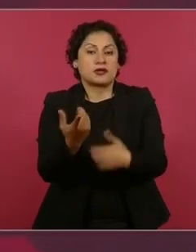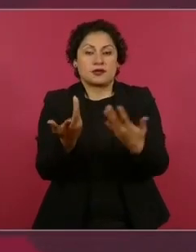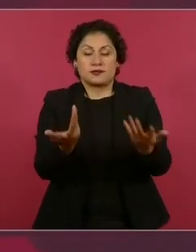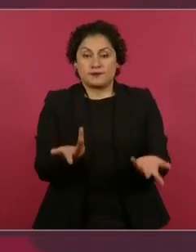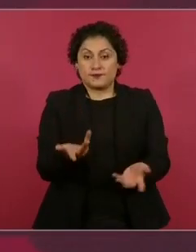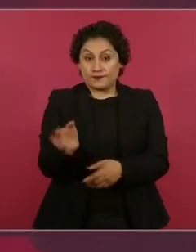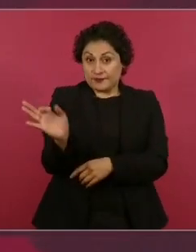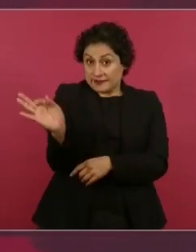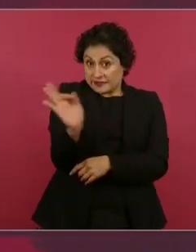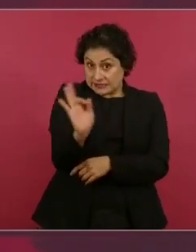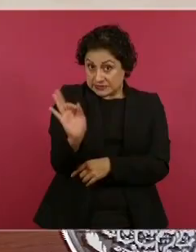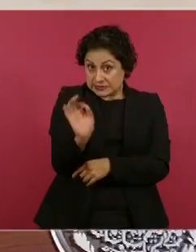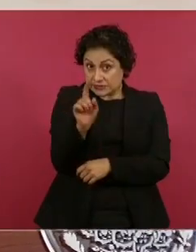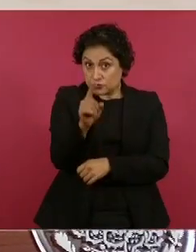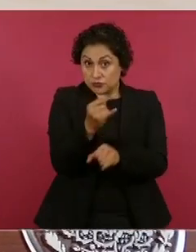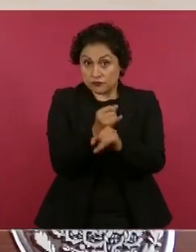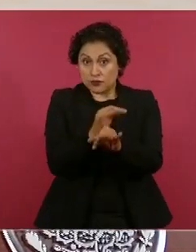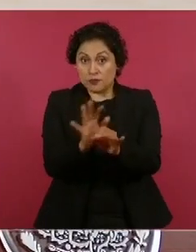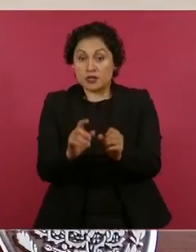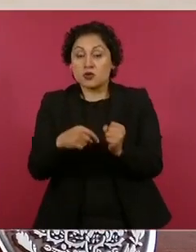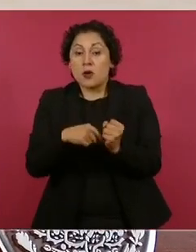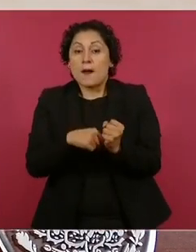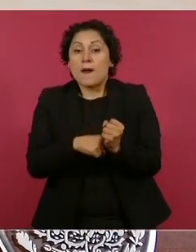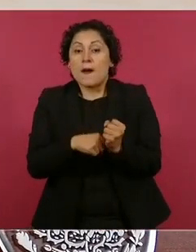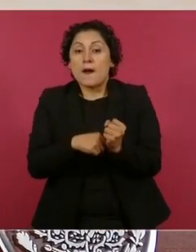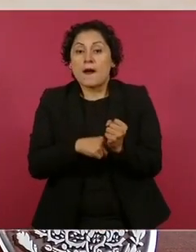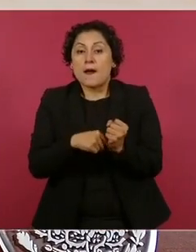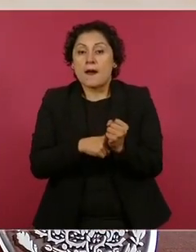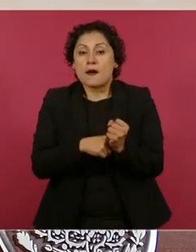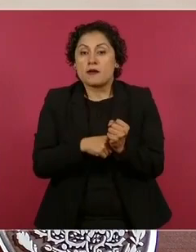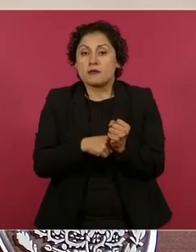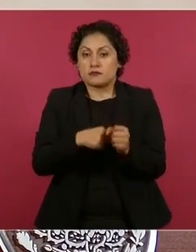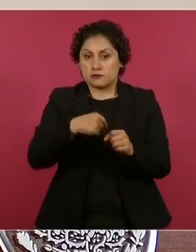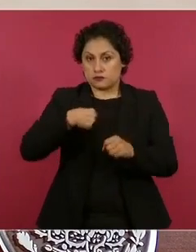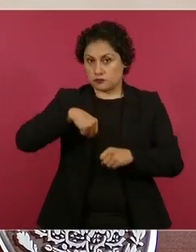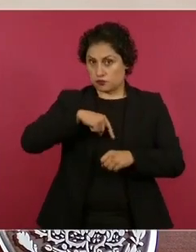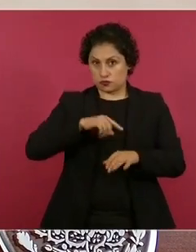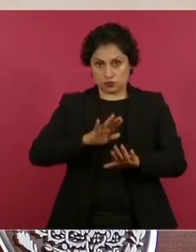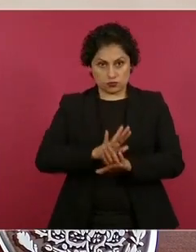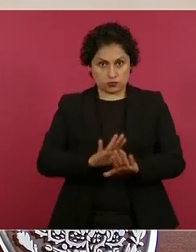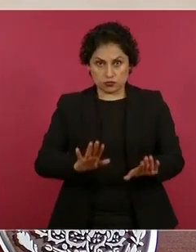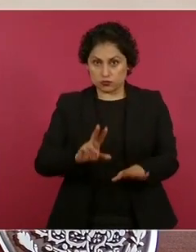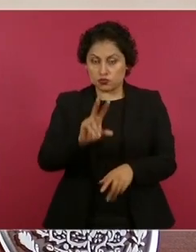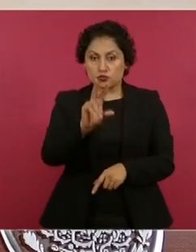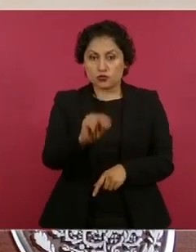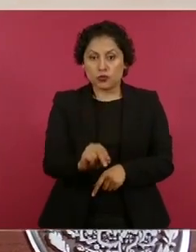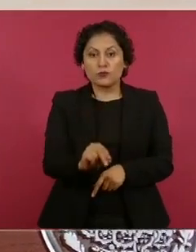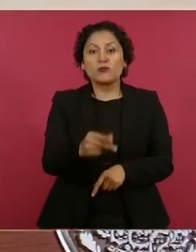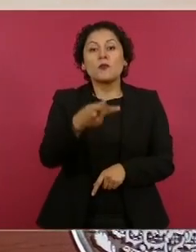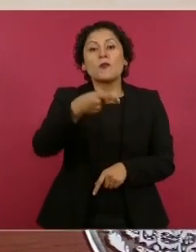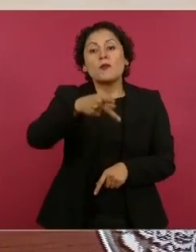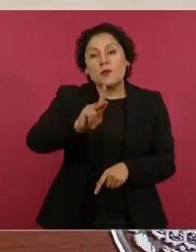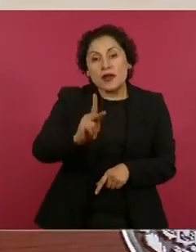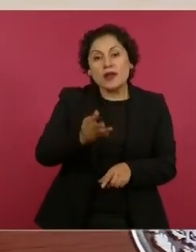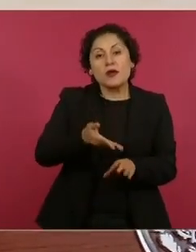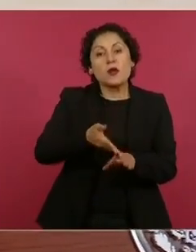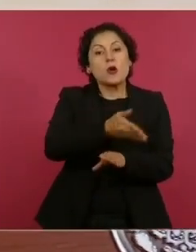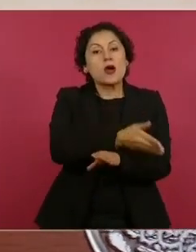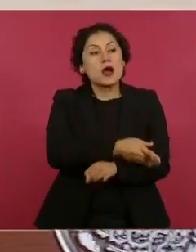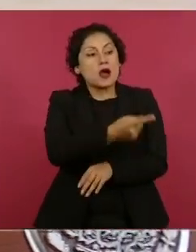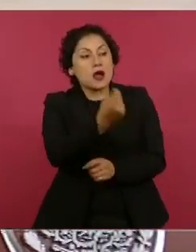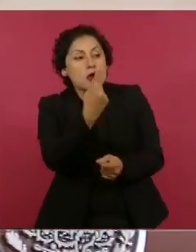oculta información nosotros no lo hacemos, pero quienes han optado por eso,